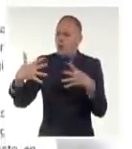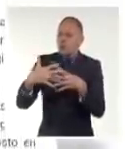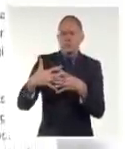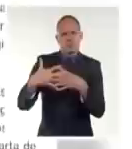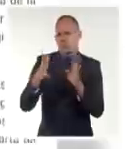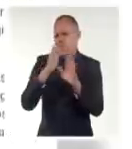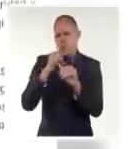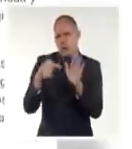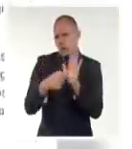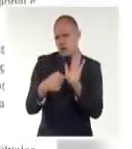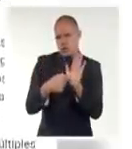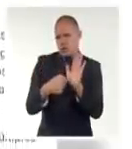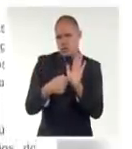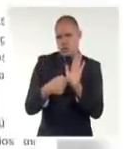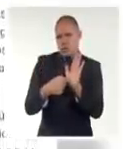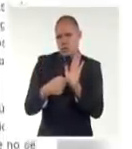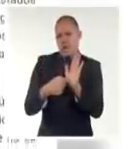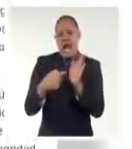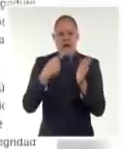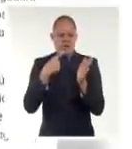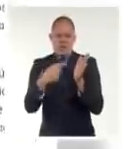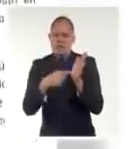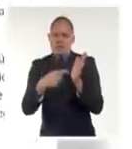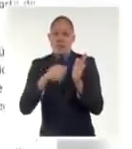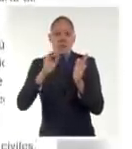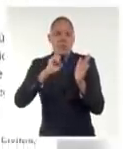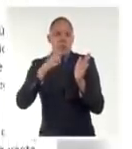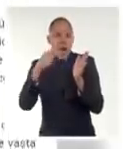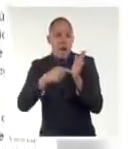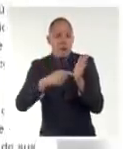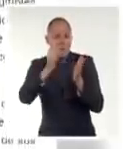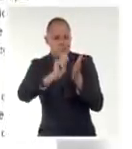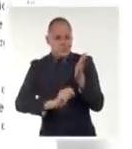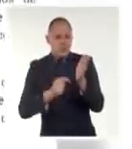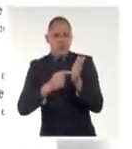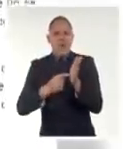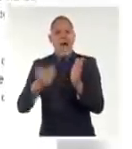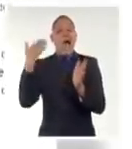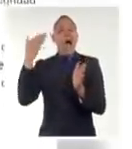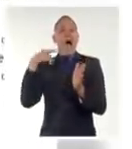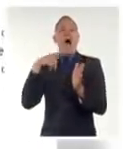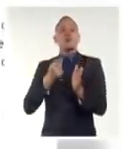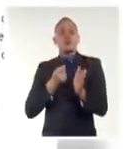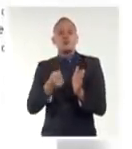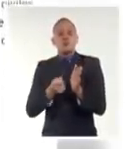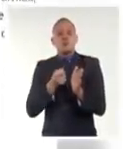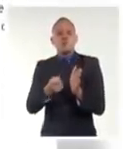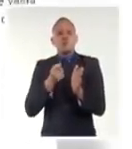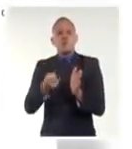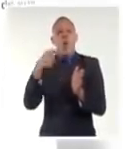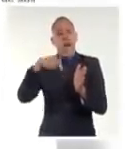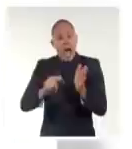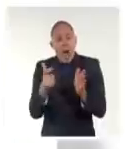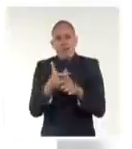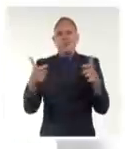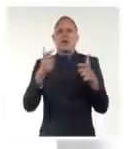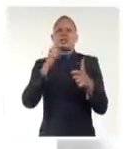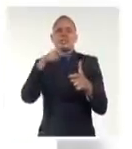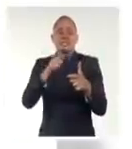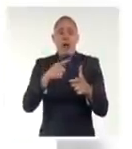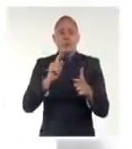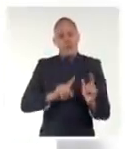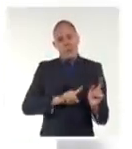se reconoce la responsabilidad de los que instigaron o desplegaron acciones agresivas que precipitaron la escalada de este conflicto.